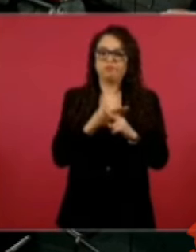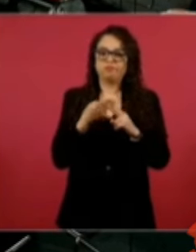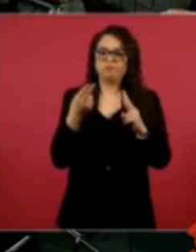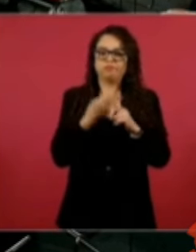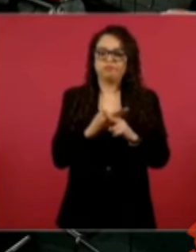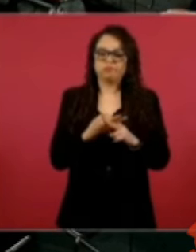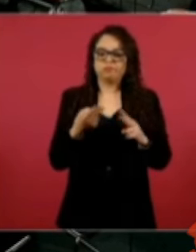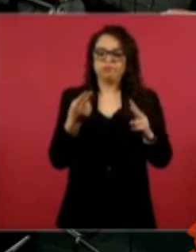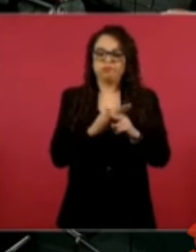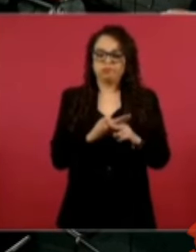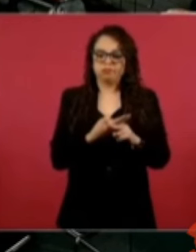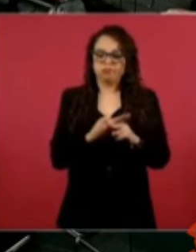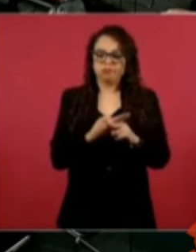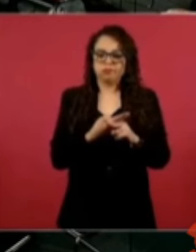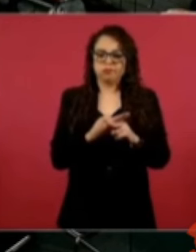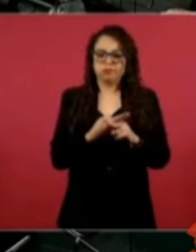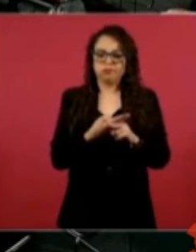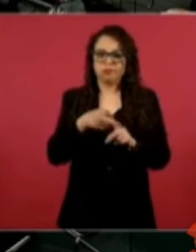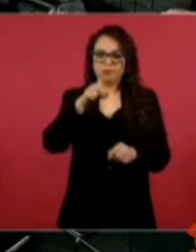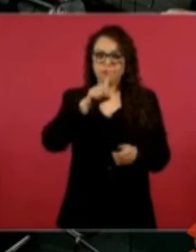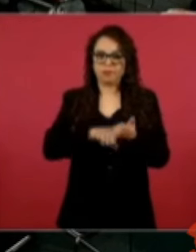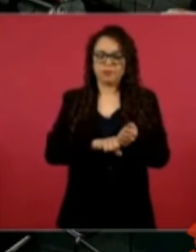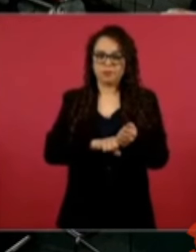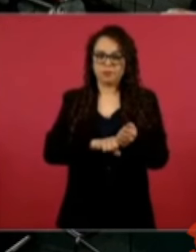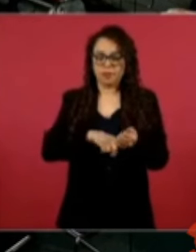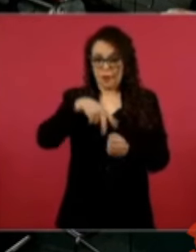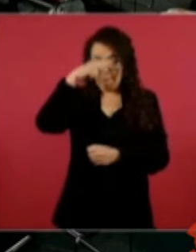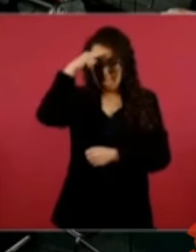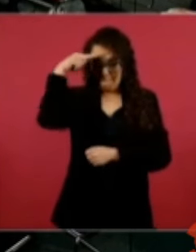18% Todo el país.